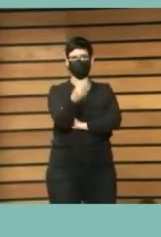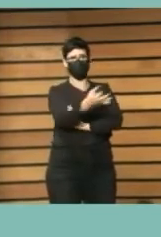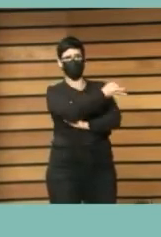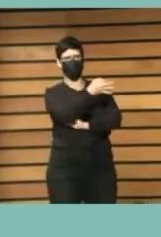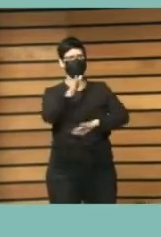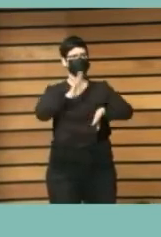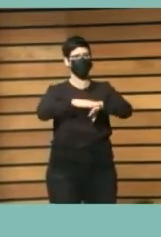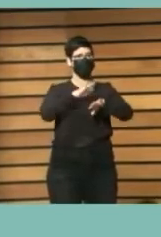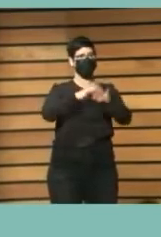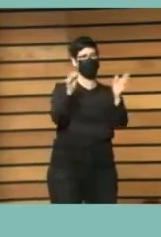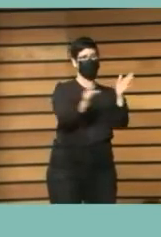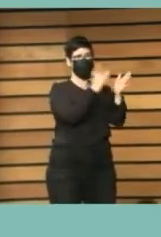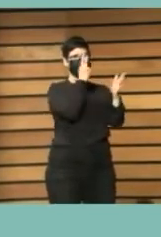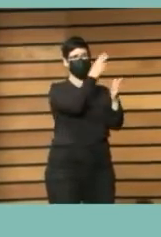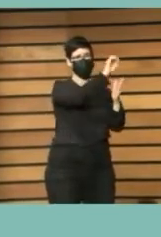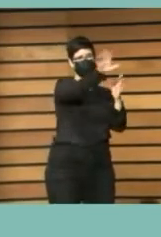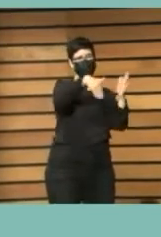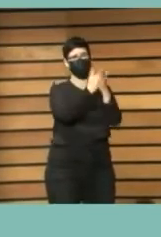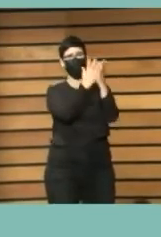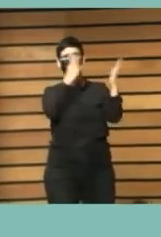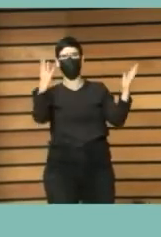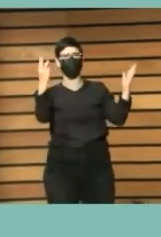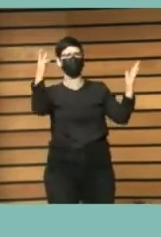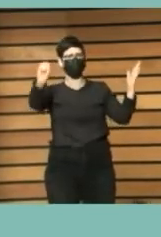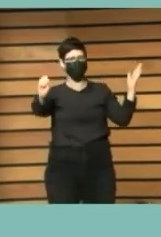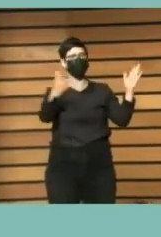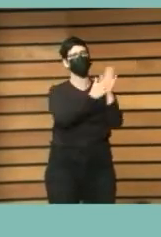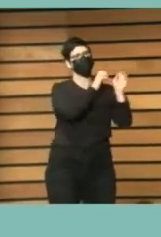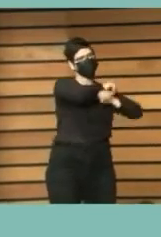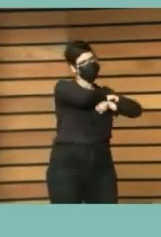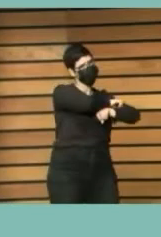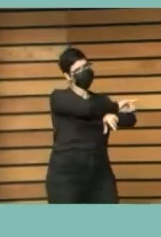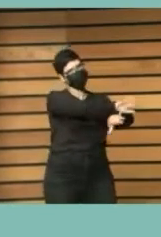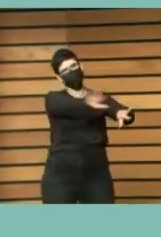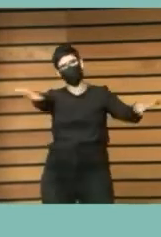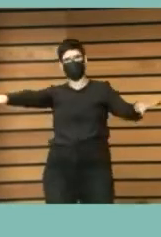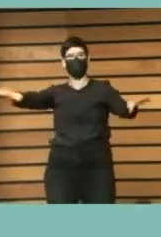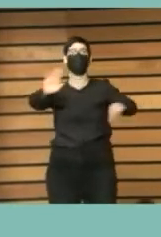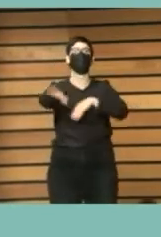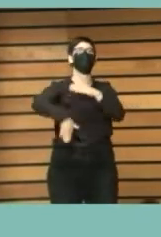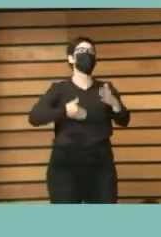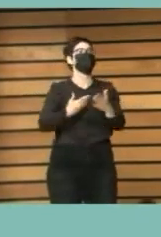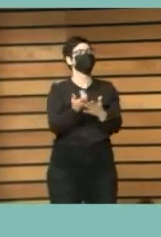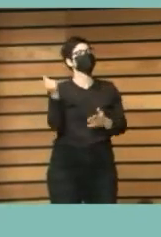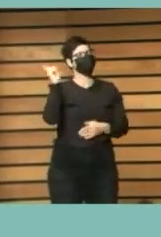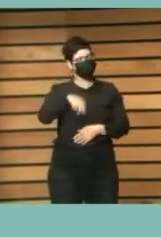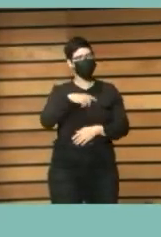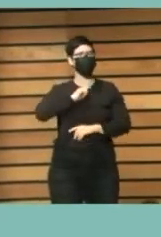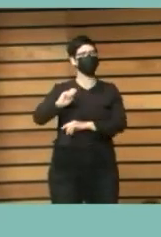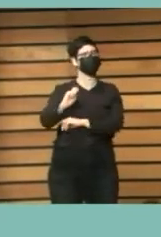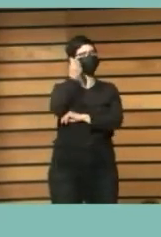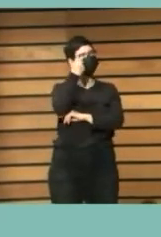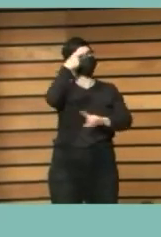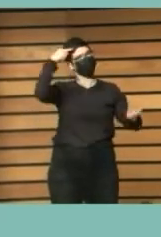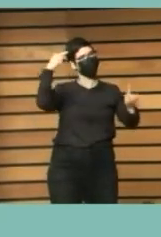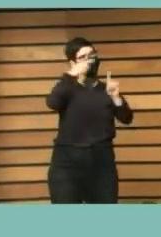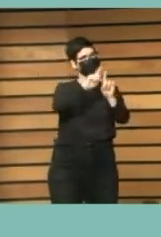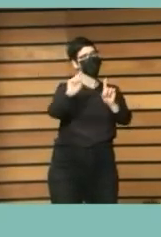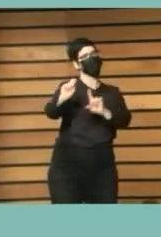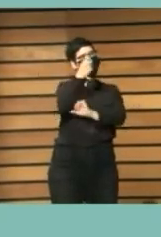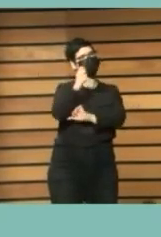difundir la agenda 2030 pero también era un espacio propicio para contribuir a su logro en el entorno más local